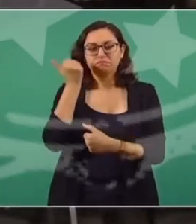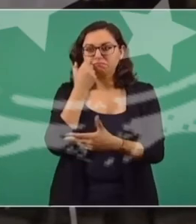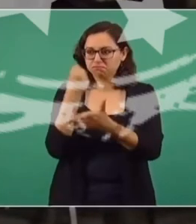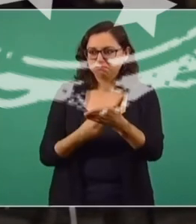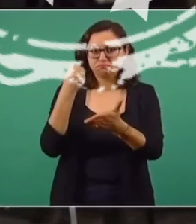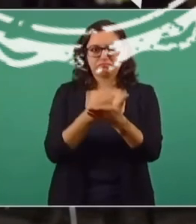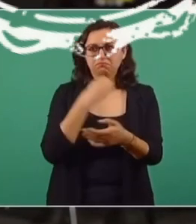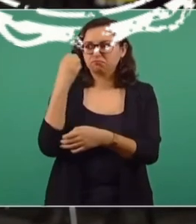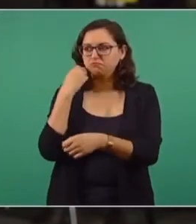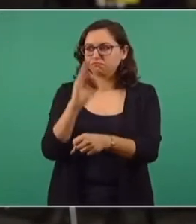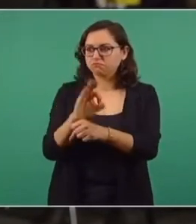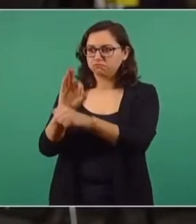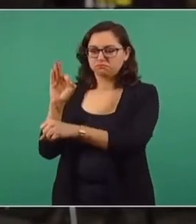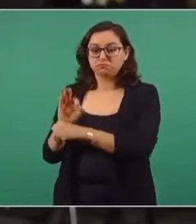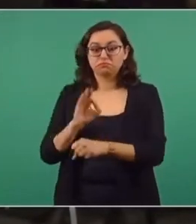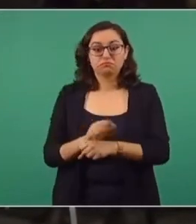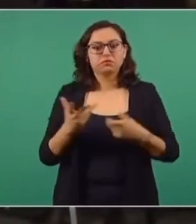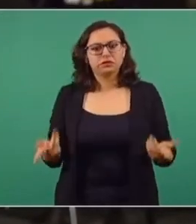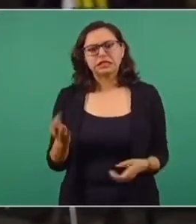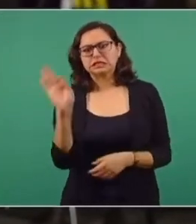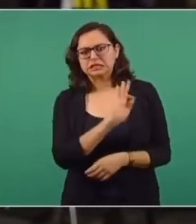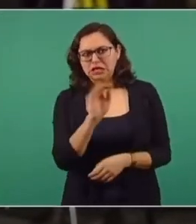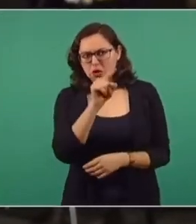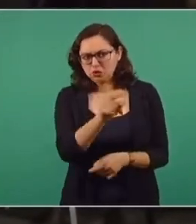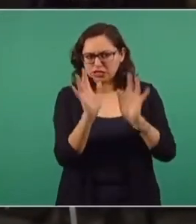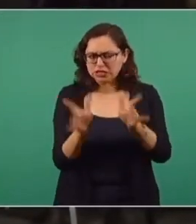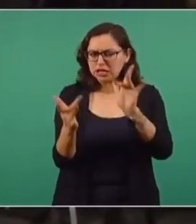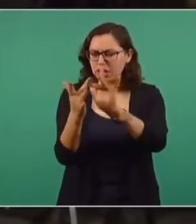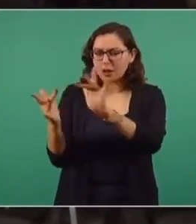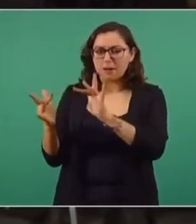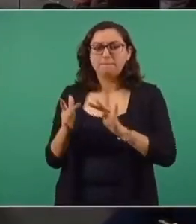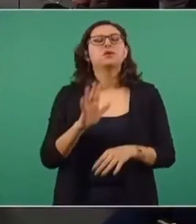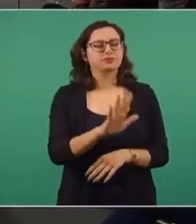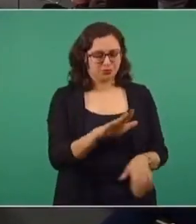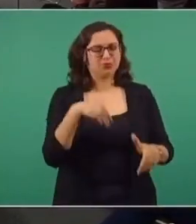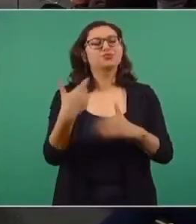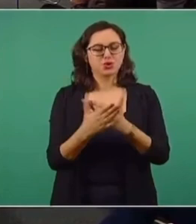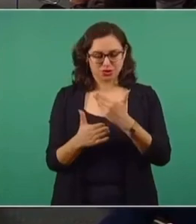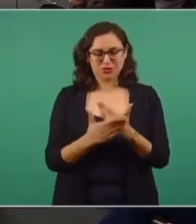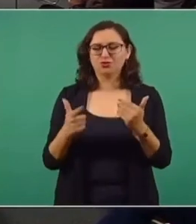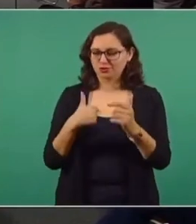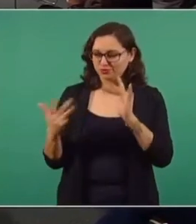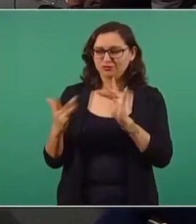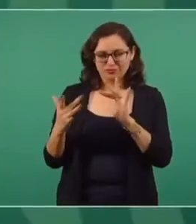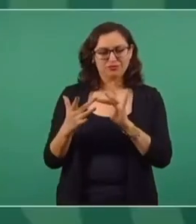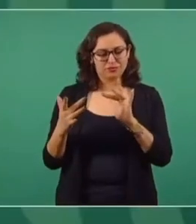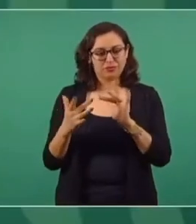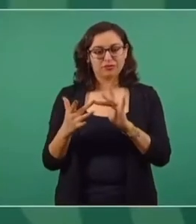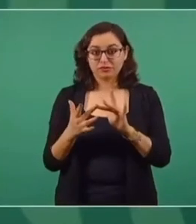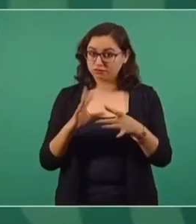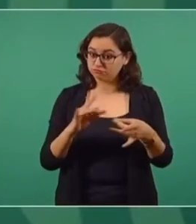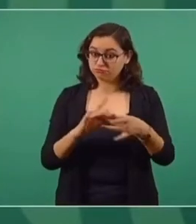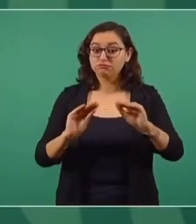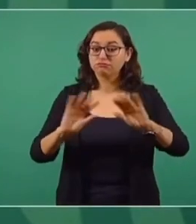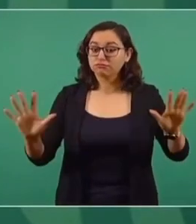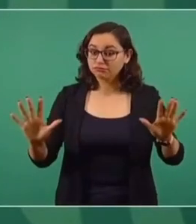para defender el normalismo rural. Probablemente, no sé, si usted ha iniciado contactos con estos estudiantes. Yo voy a con ellos para eso y con toda claridad.